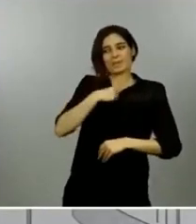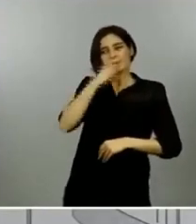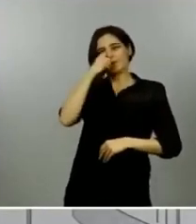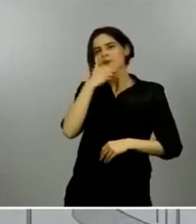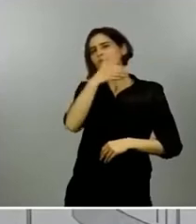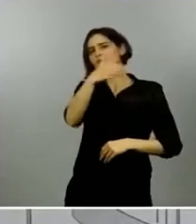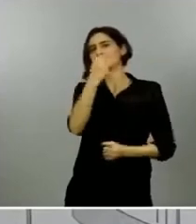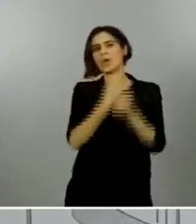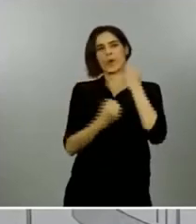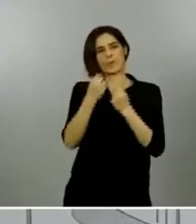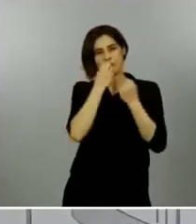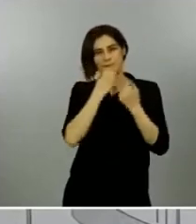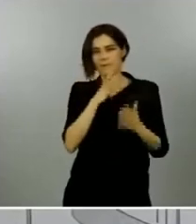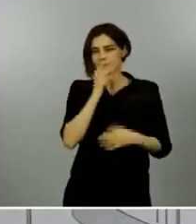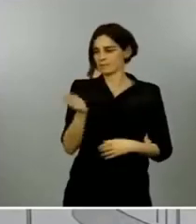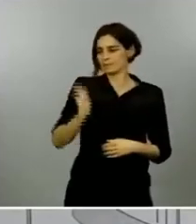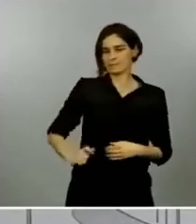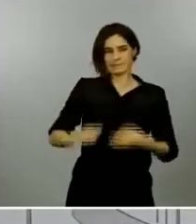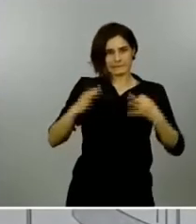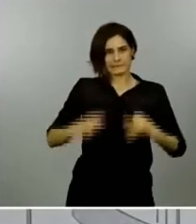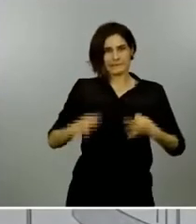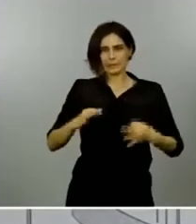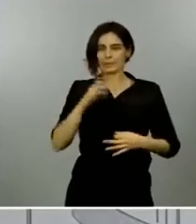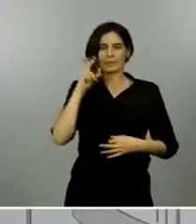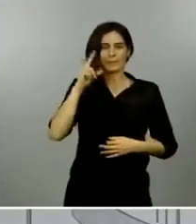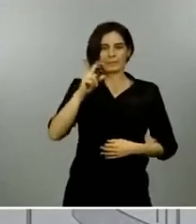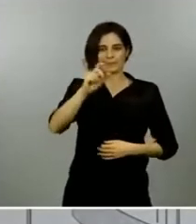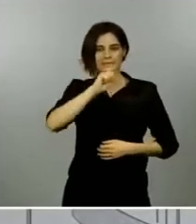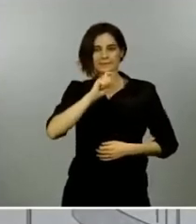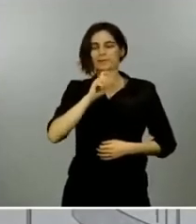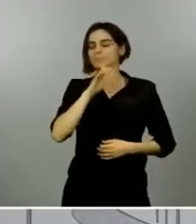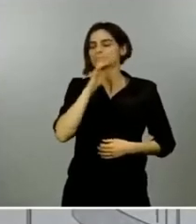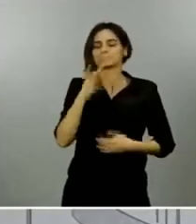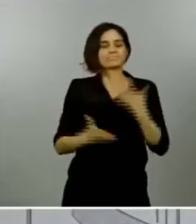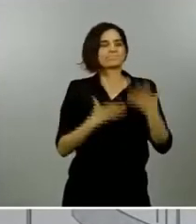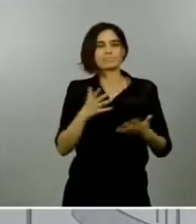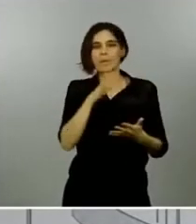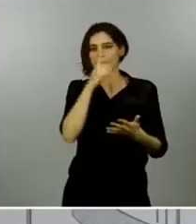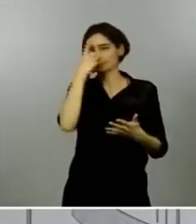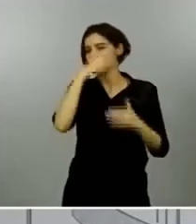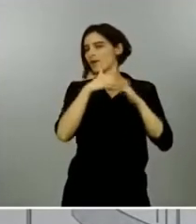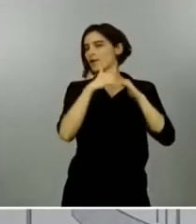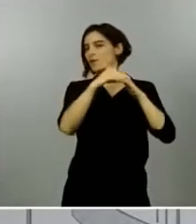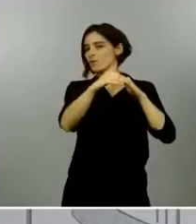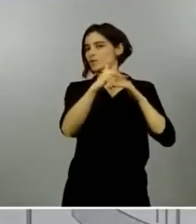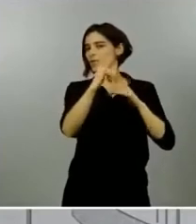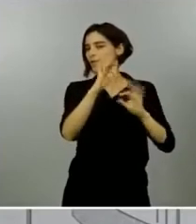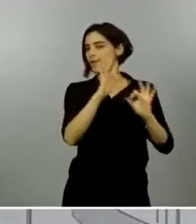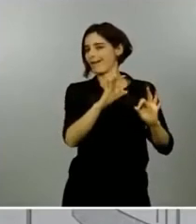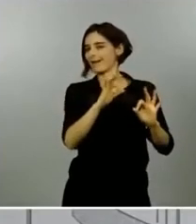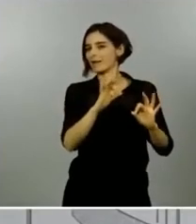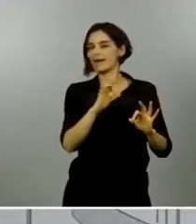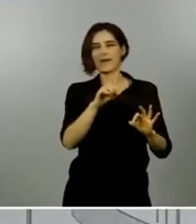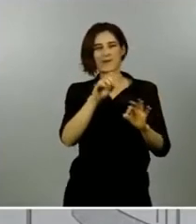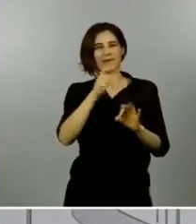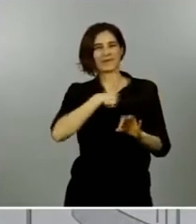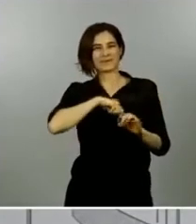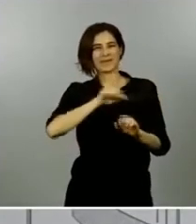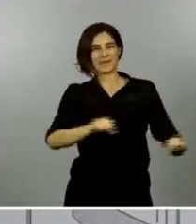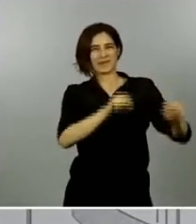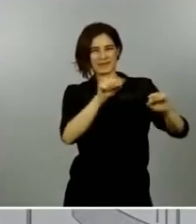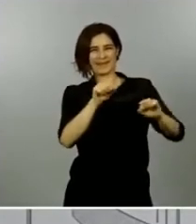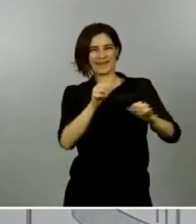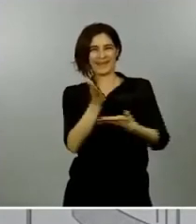un sueldo estable o porque tienen una pensión garantizada hay una España protegida pero hay muchas otras personas que no saben lo que va a suceder con su